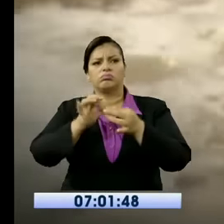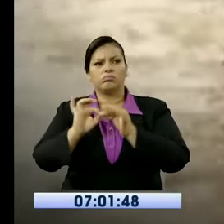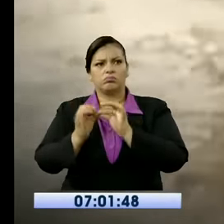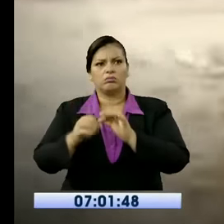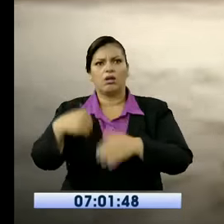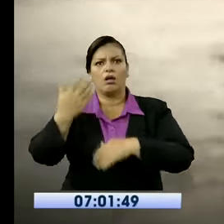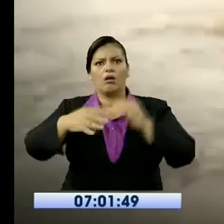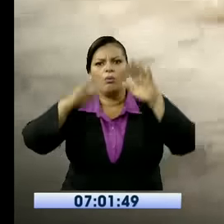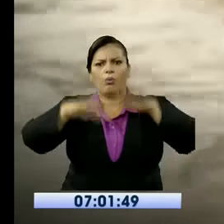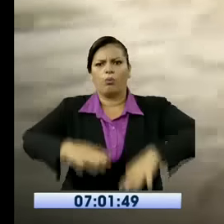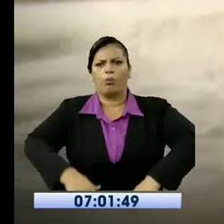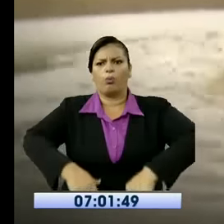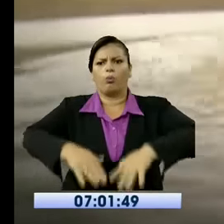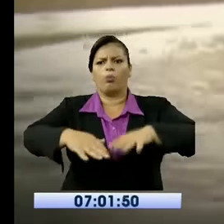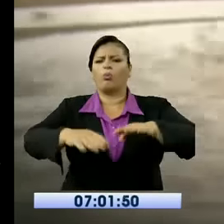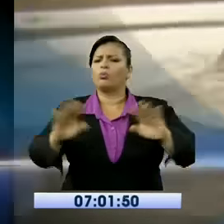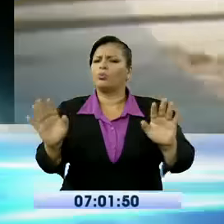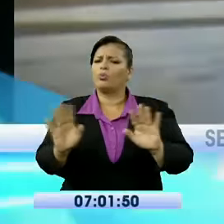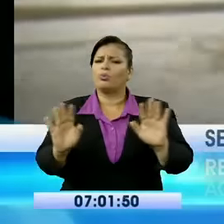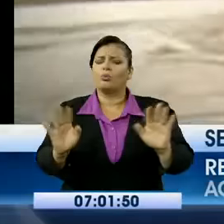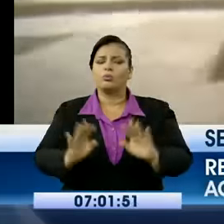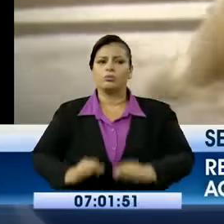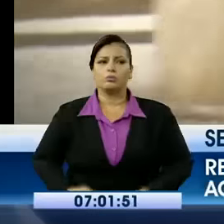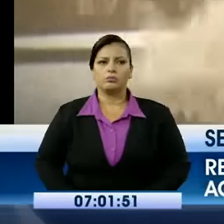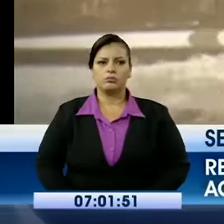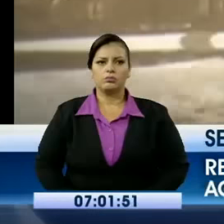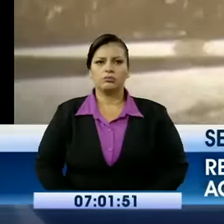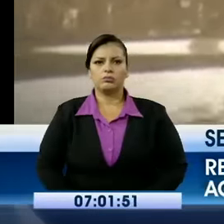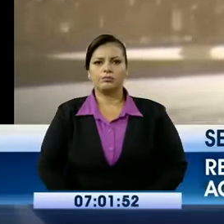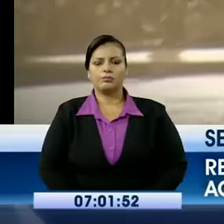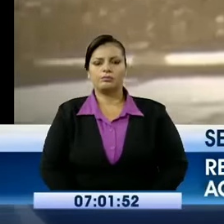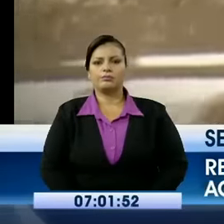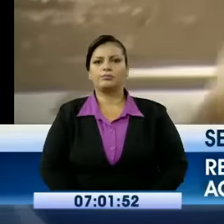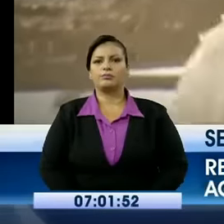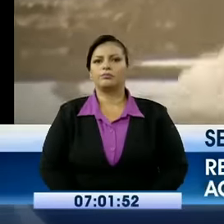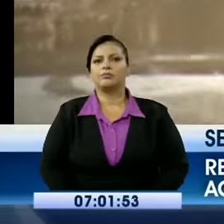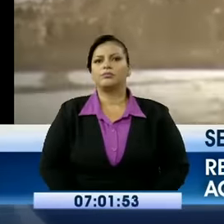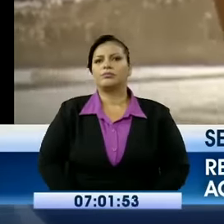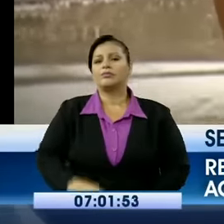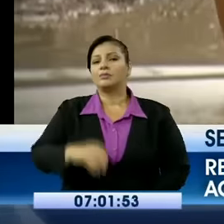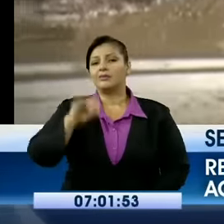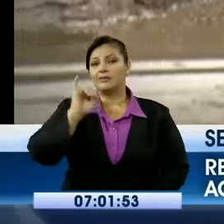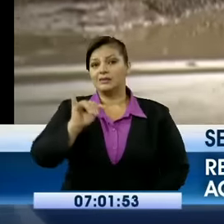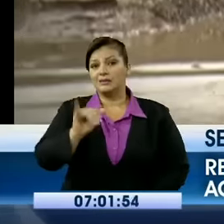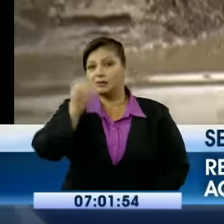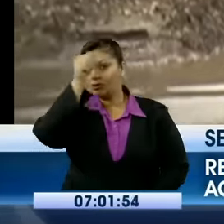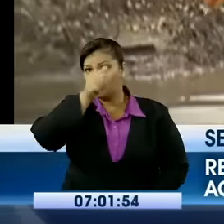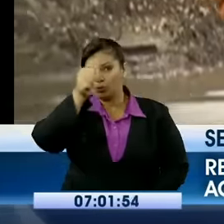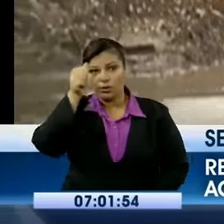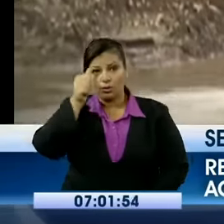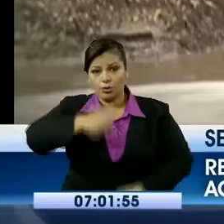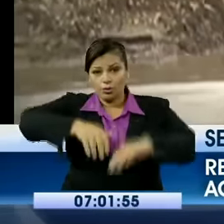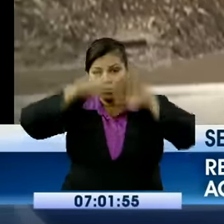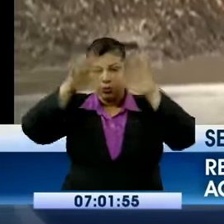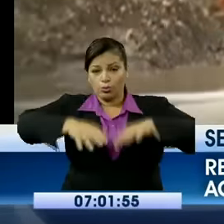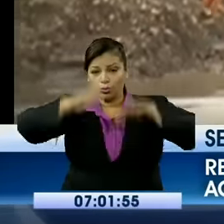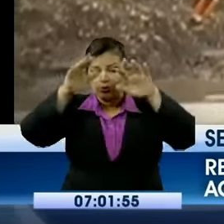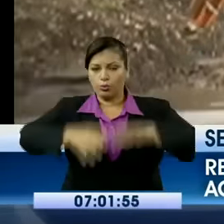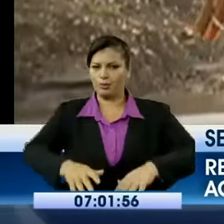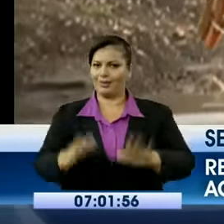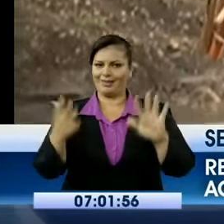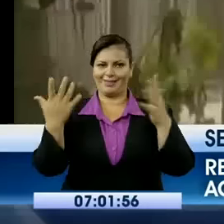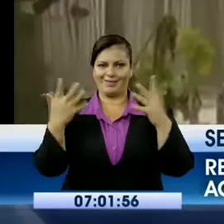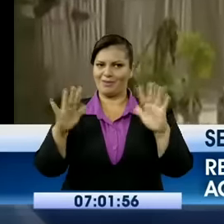Para el fin de semana, las lluvias dieron una leve tregua, pero en el sector de Valle Hermoso de Montesinaí